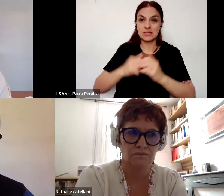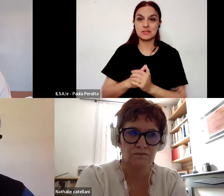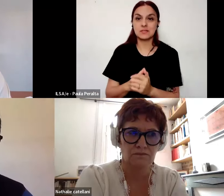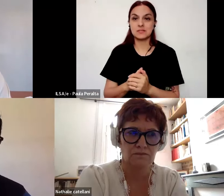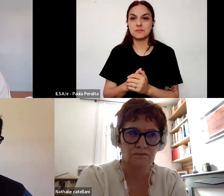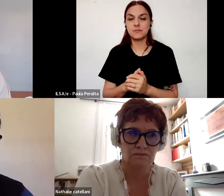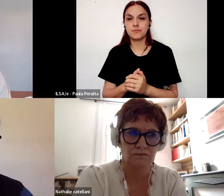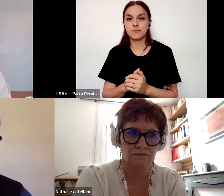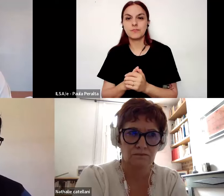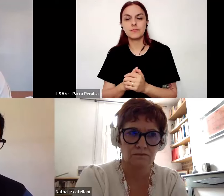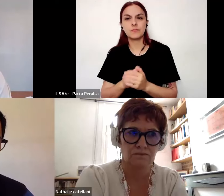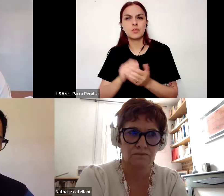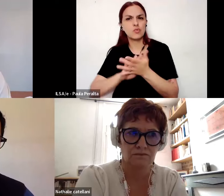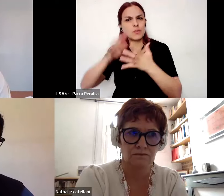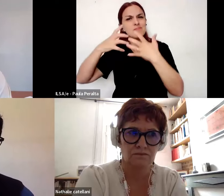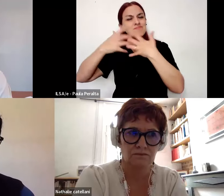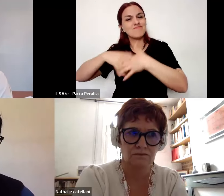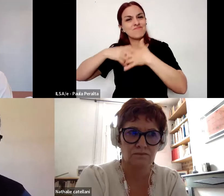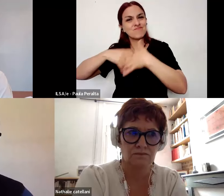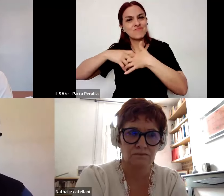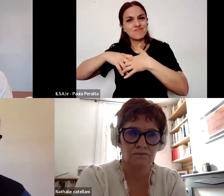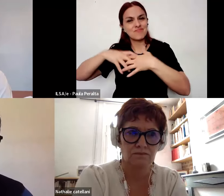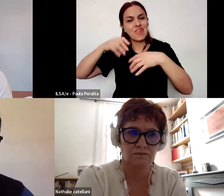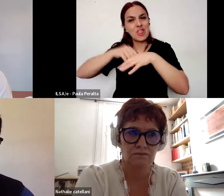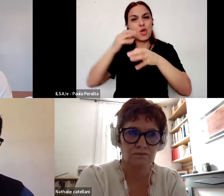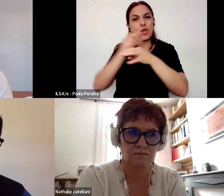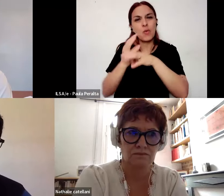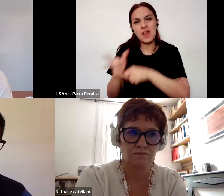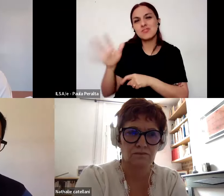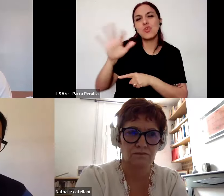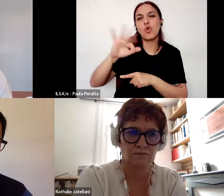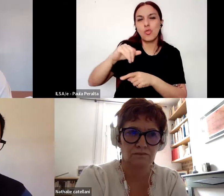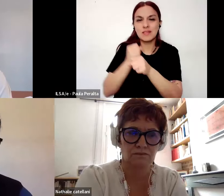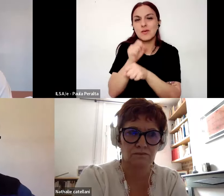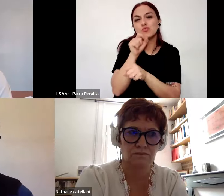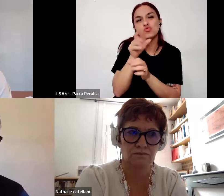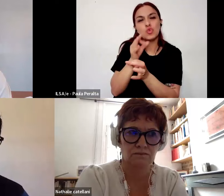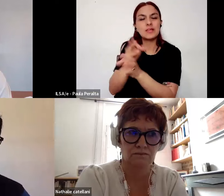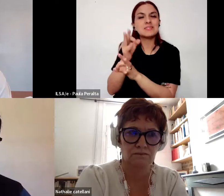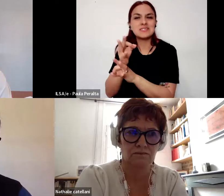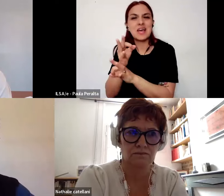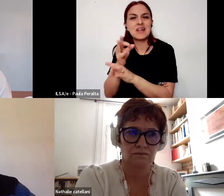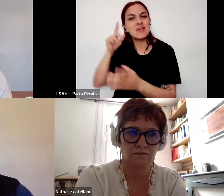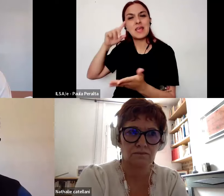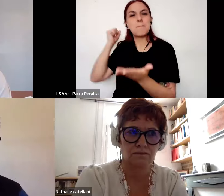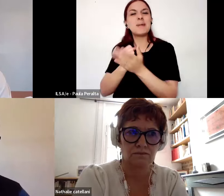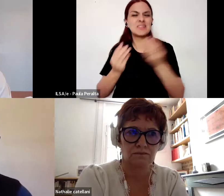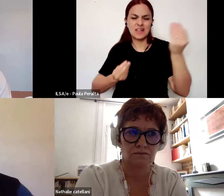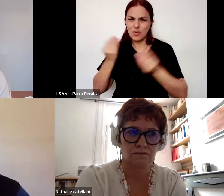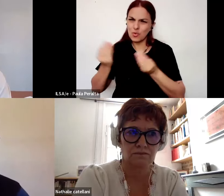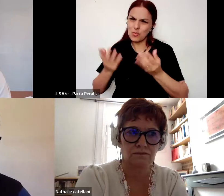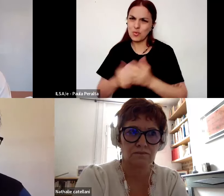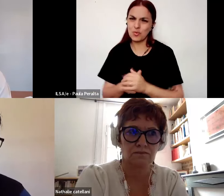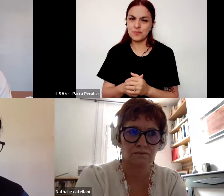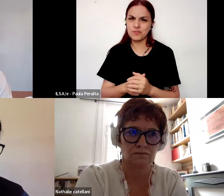propia reflexión de la escuela en su tarea cotidiana de enseñar cómo impacta eso cómo cómo han